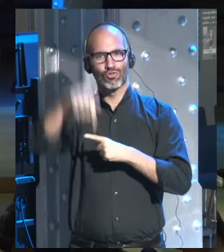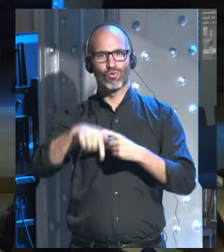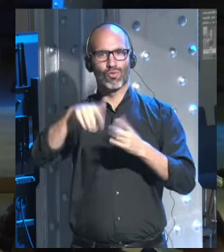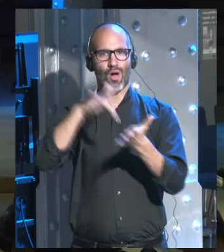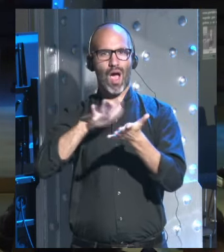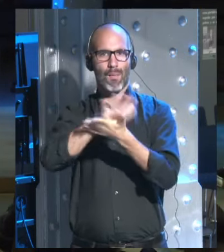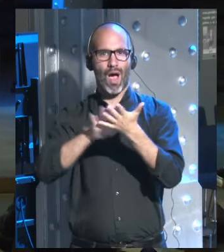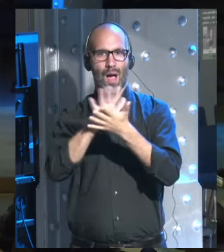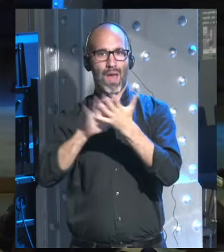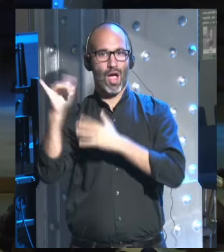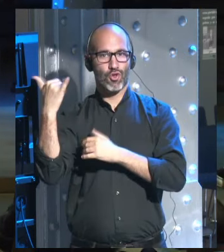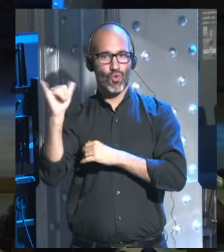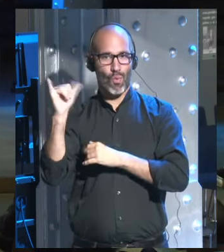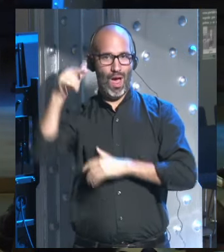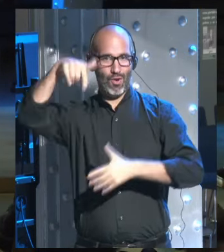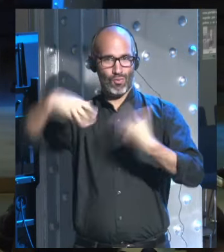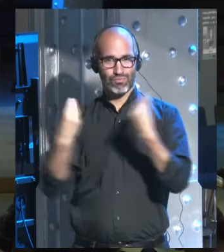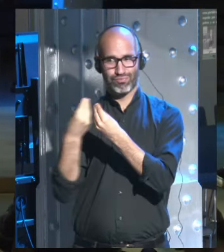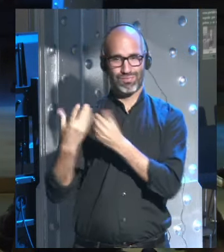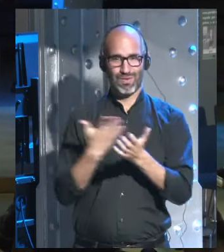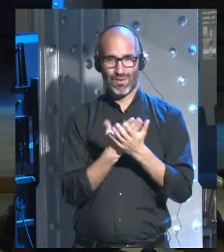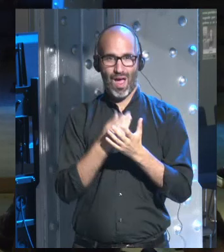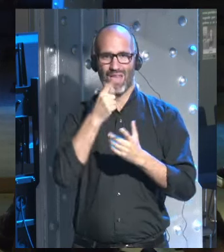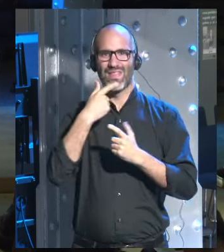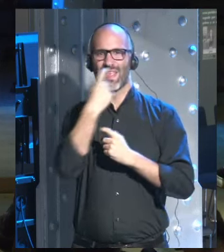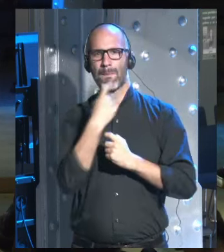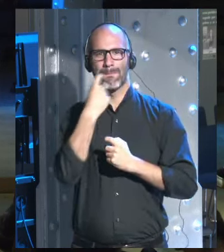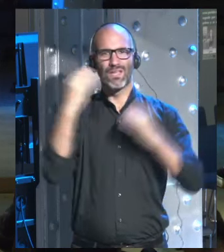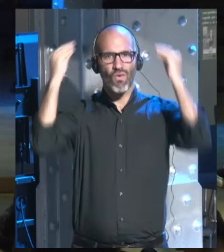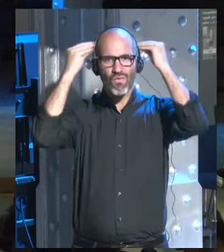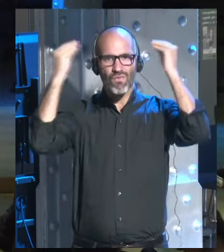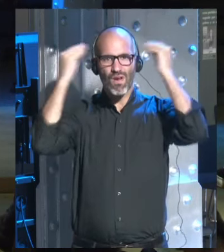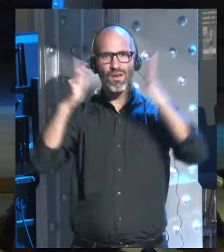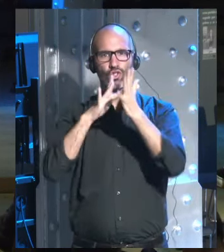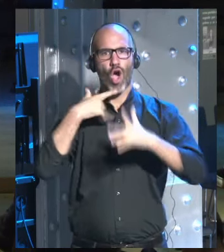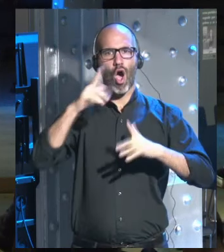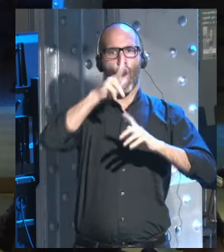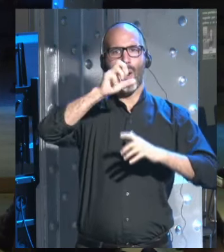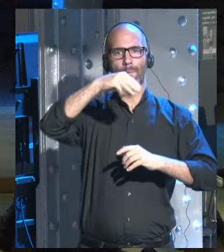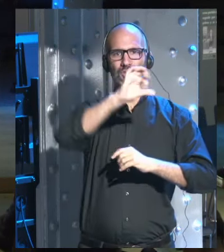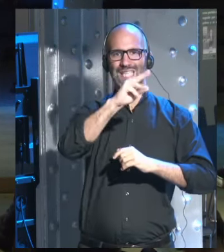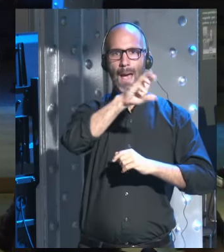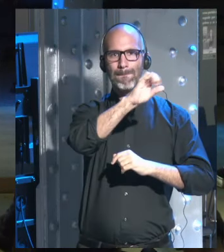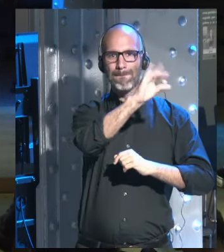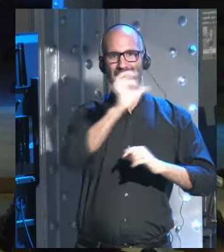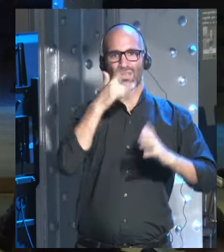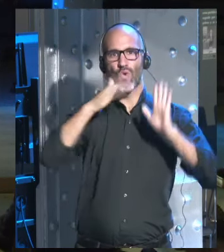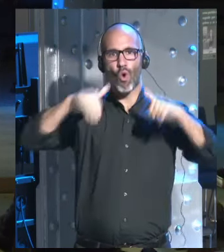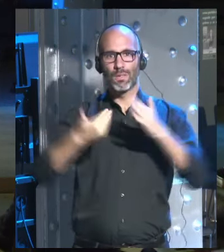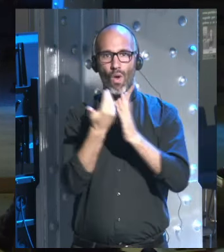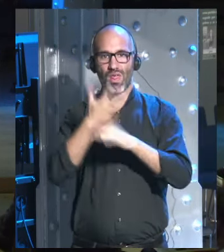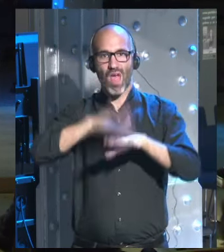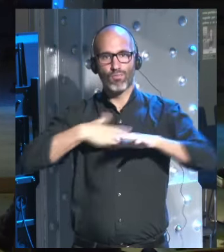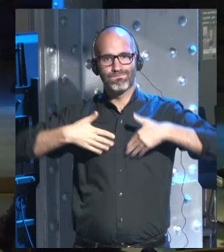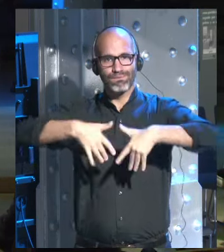Yuval Noah Harari hoy. Él dice también, el mito de Frankenstein enfrenta al Homo Sapiens con el hecho de que los últimos días se acercan